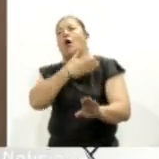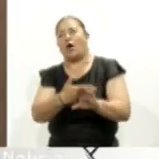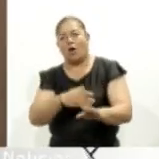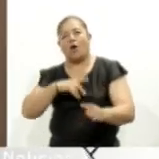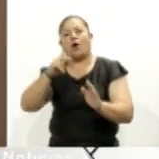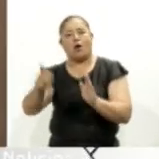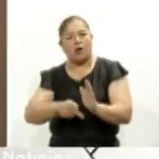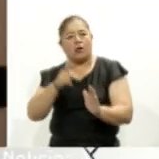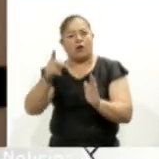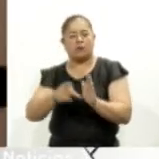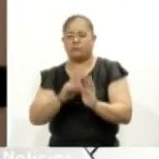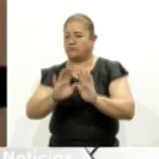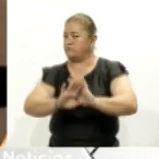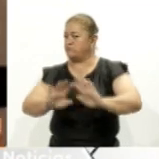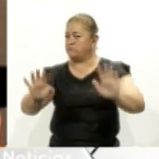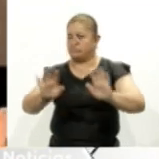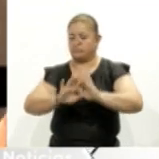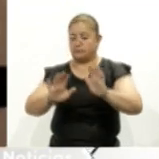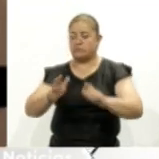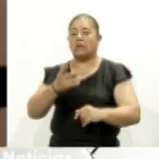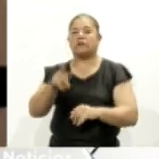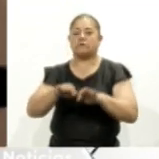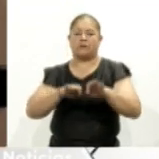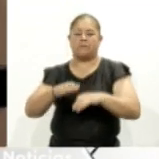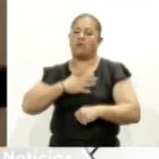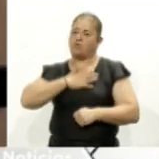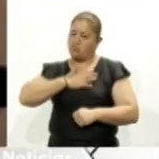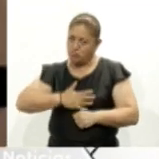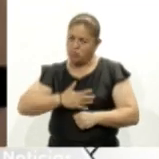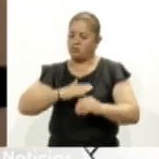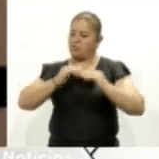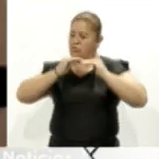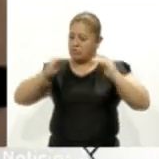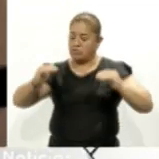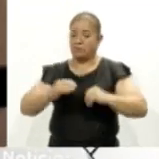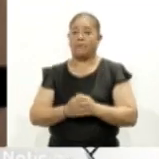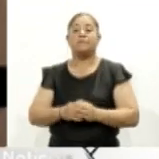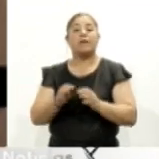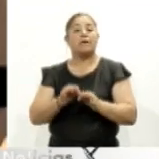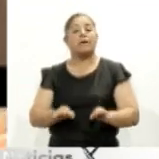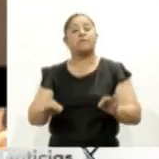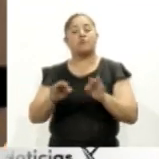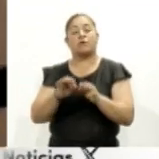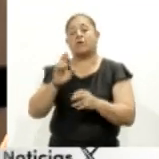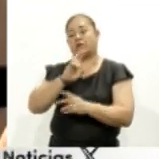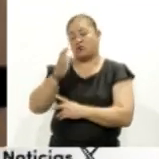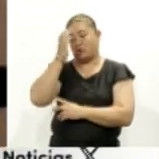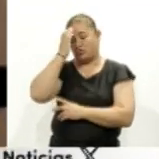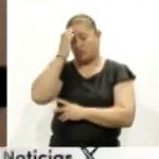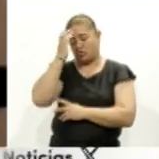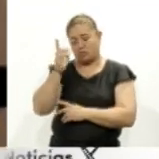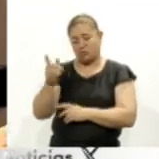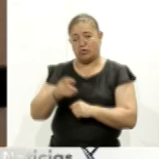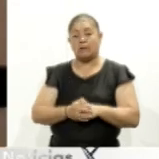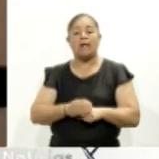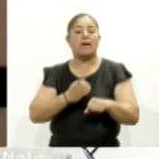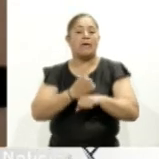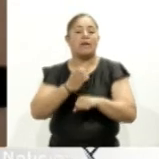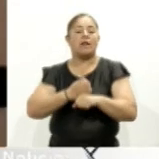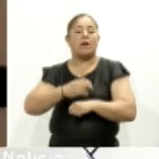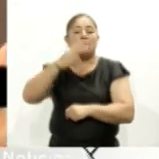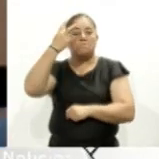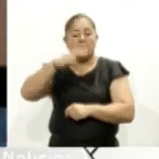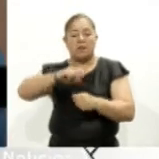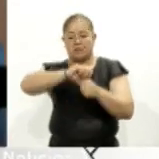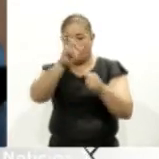importante no dejar de reconocer los esfuerzos que ha emprendido el Estado mexicano precisamente